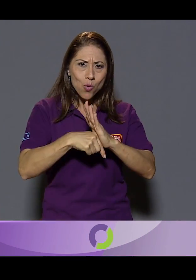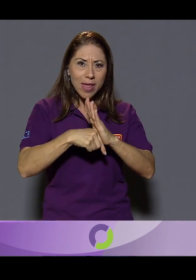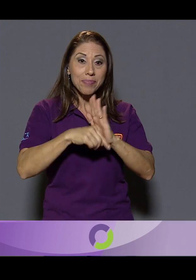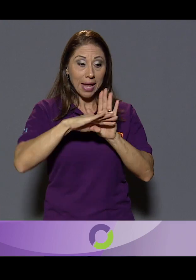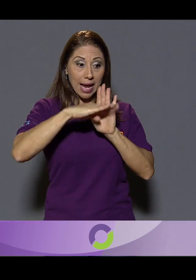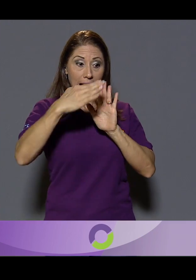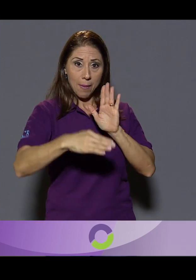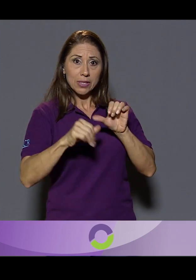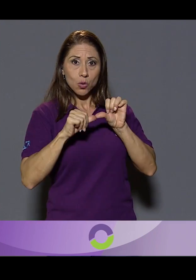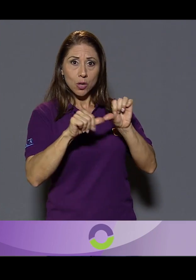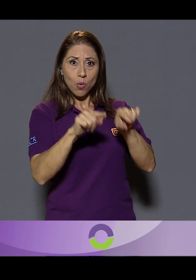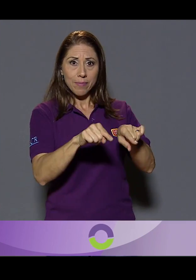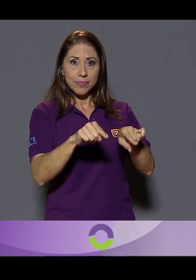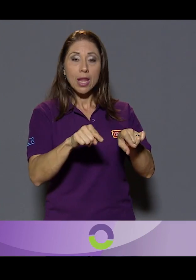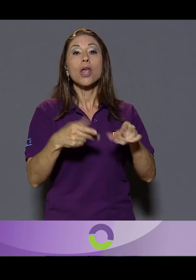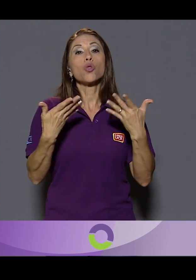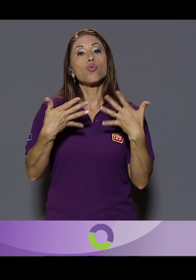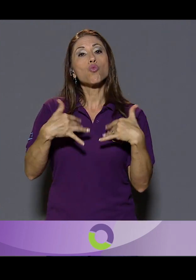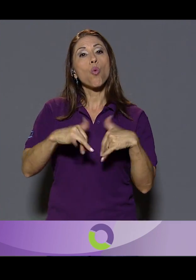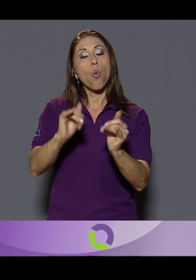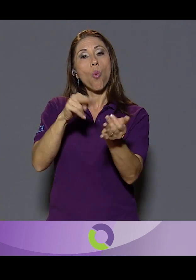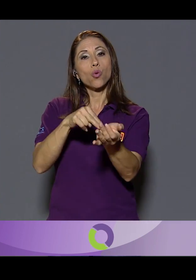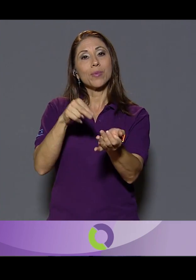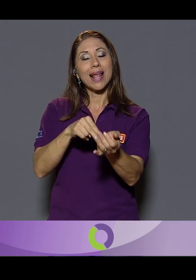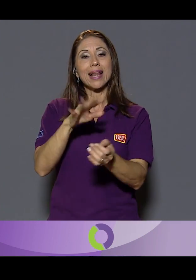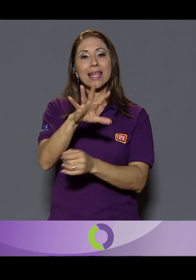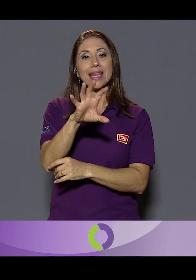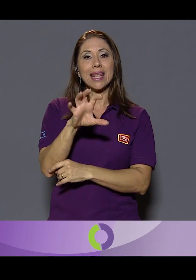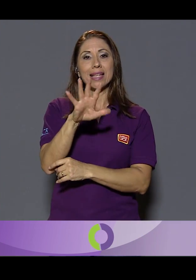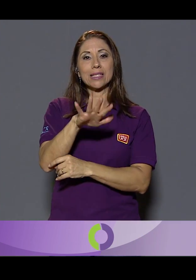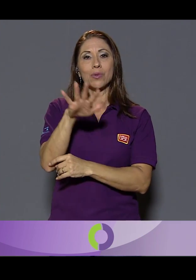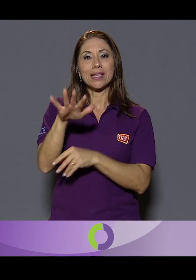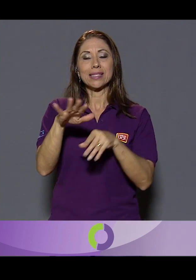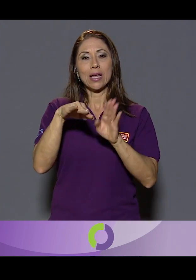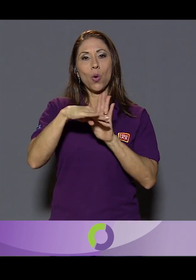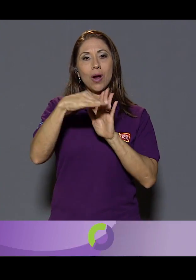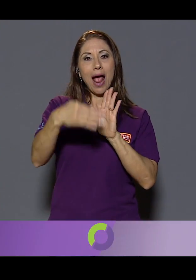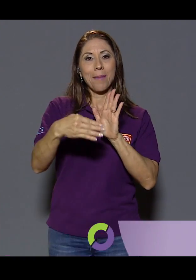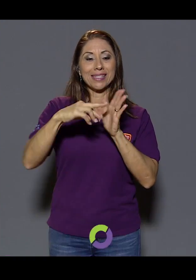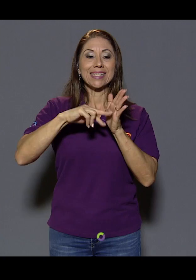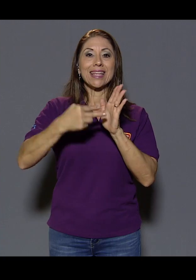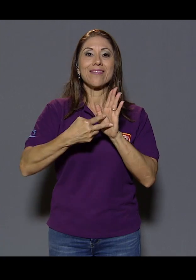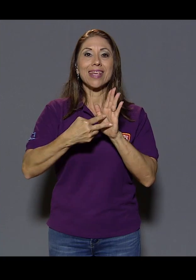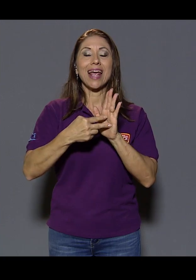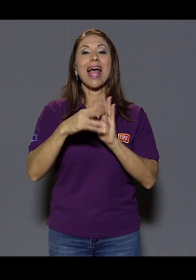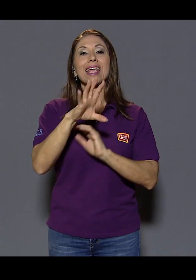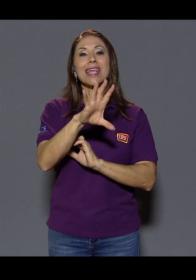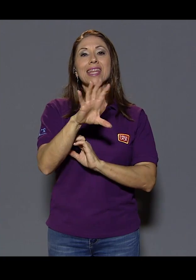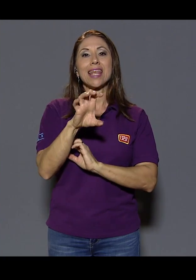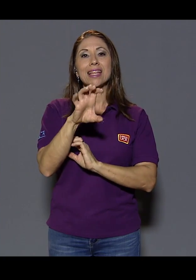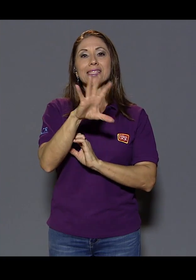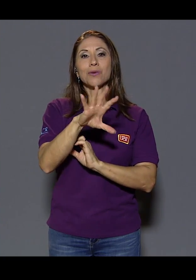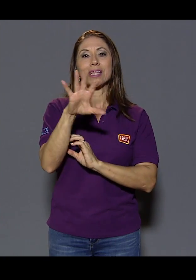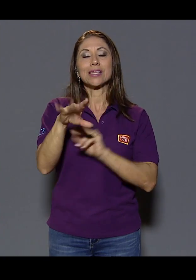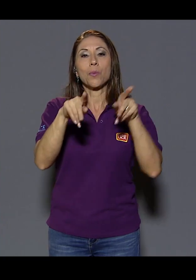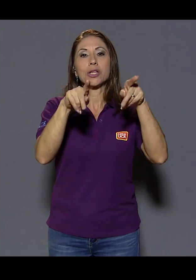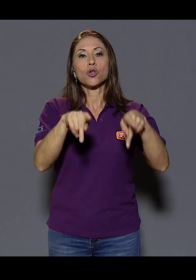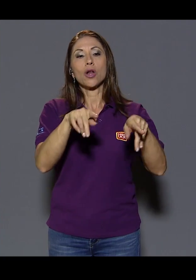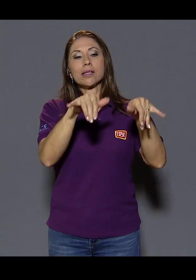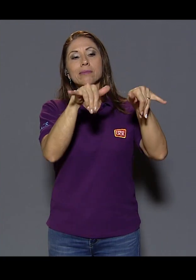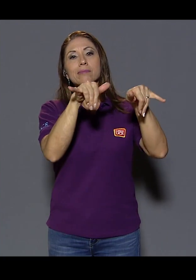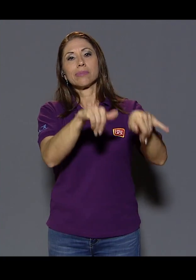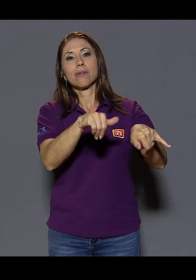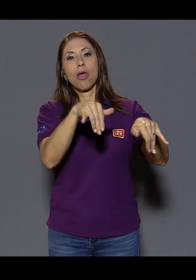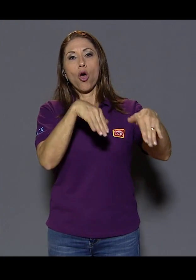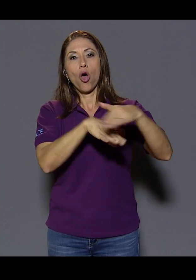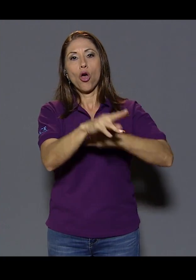continúan. Tenemos el hospital todavía tiene 555 camas, o sea, personas hospitalizadas que usualmente